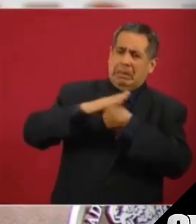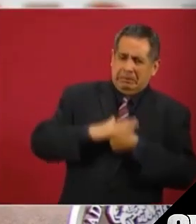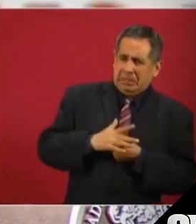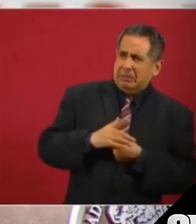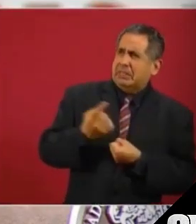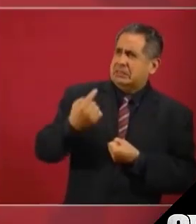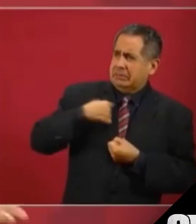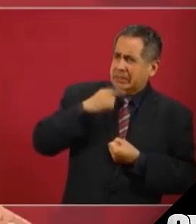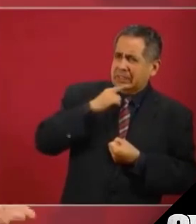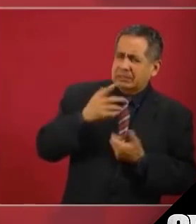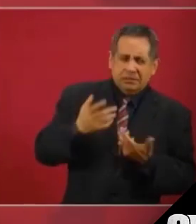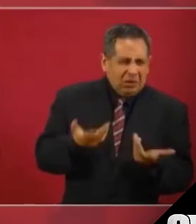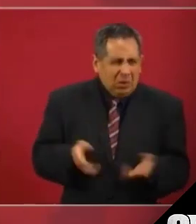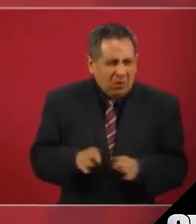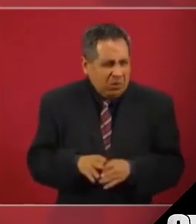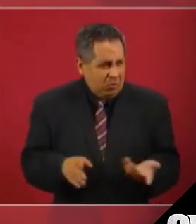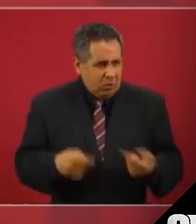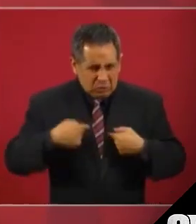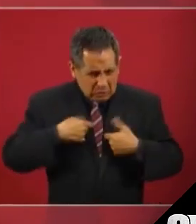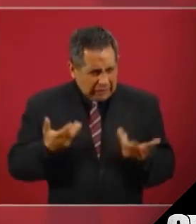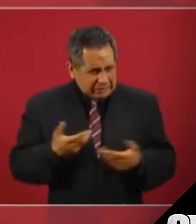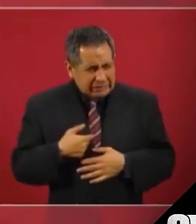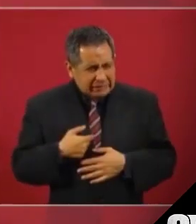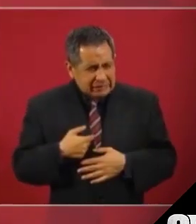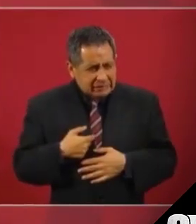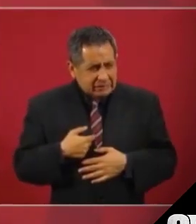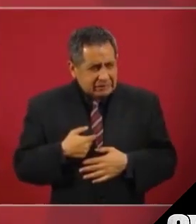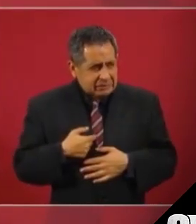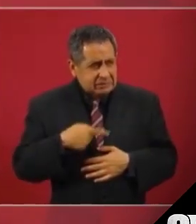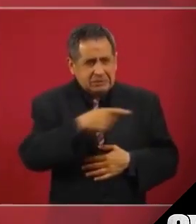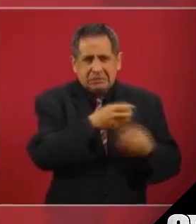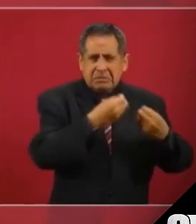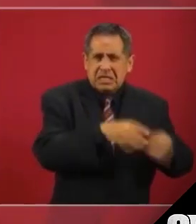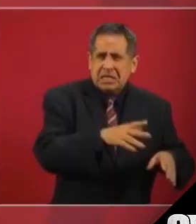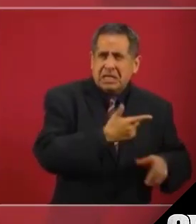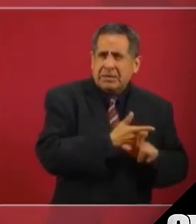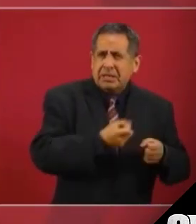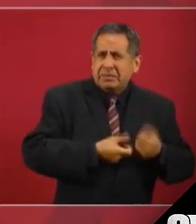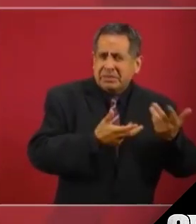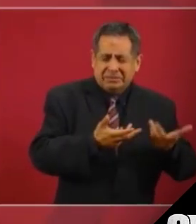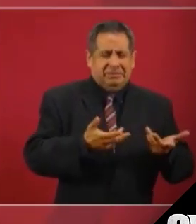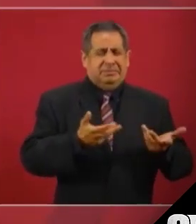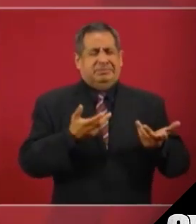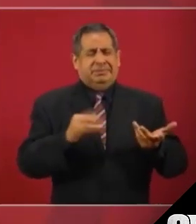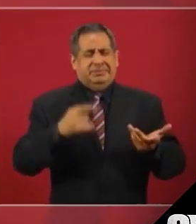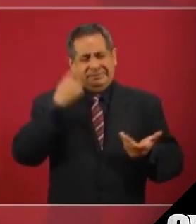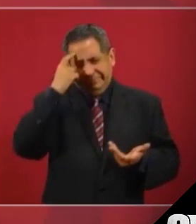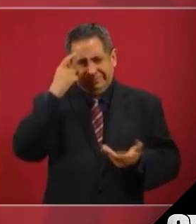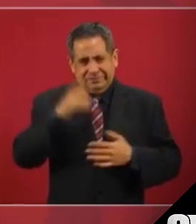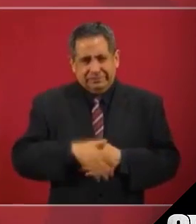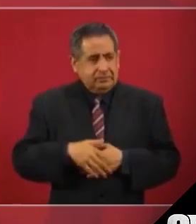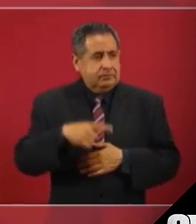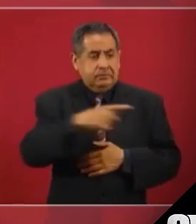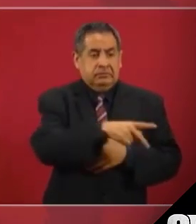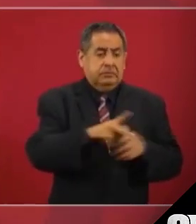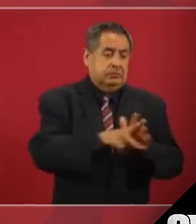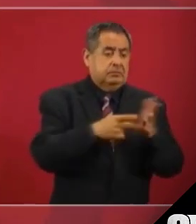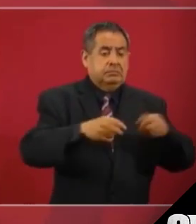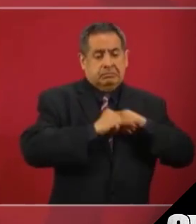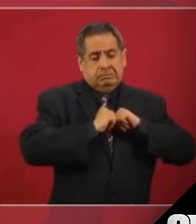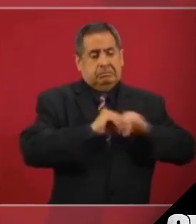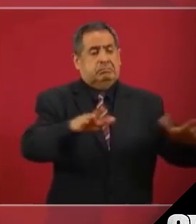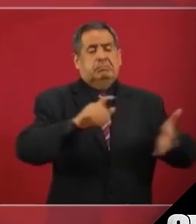No sé cómo se les afecta si sacan un desplegado,